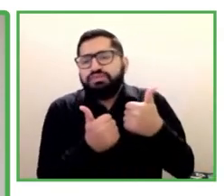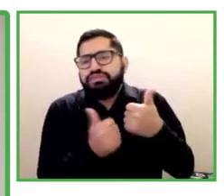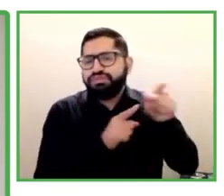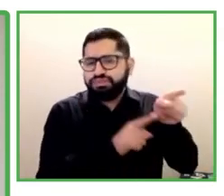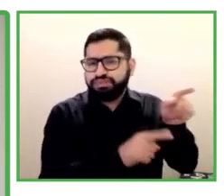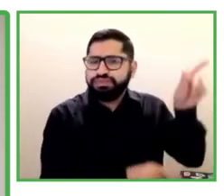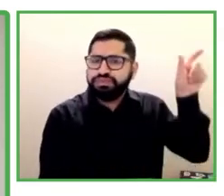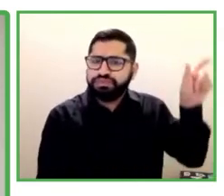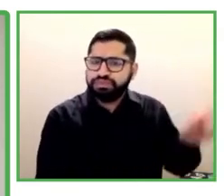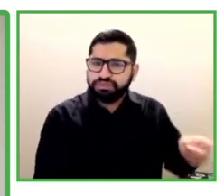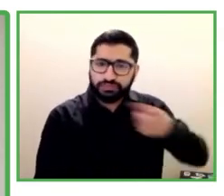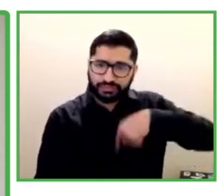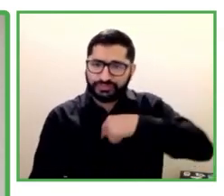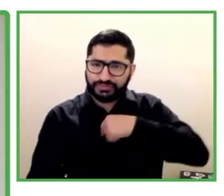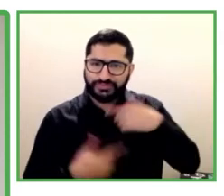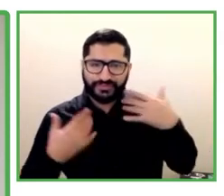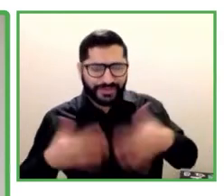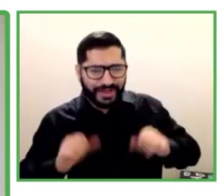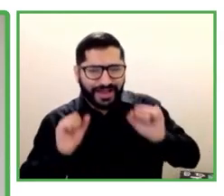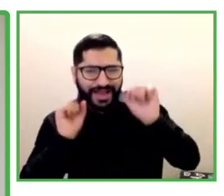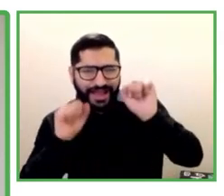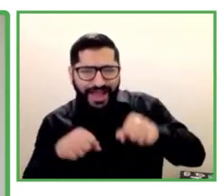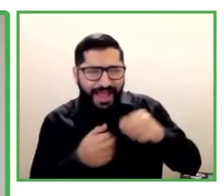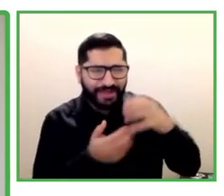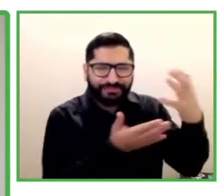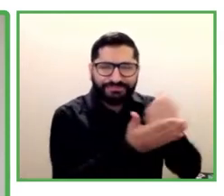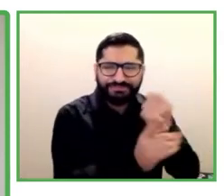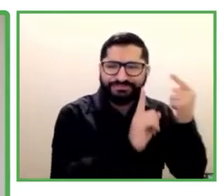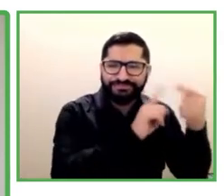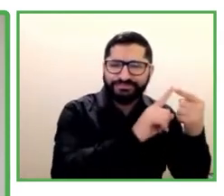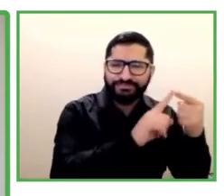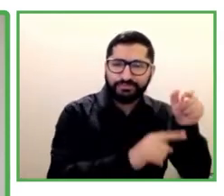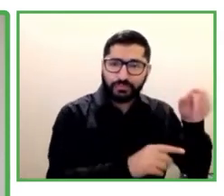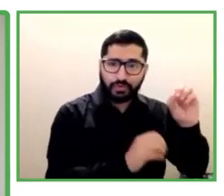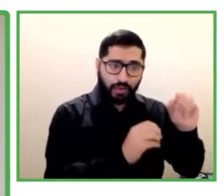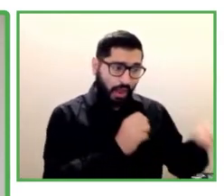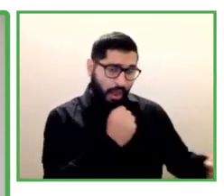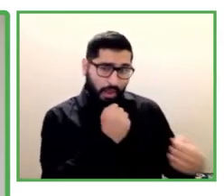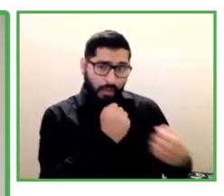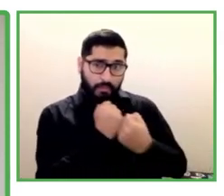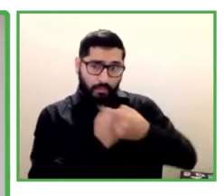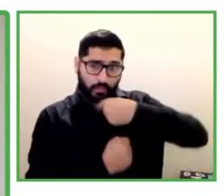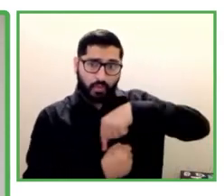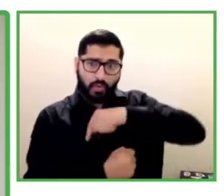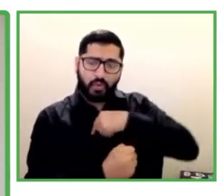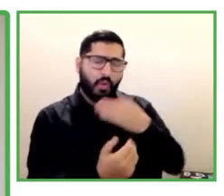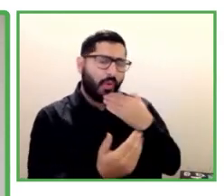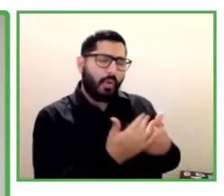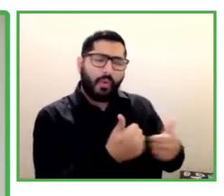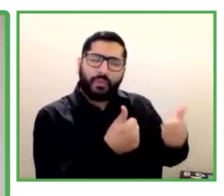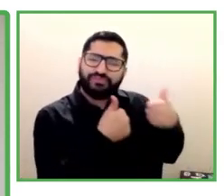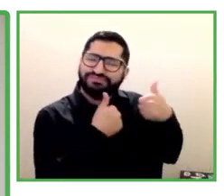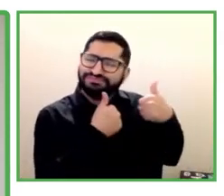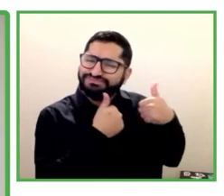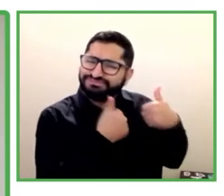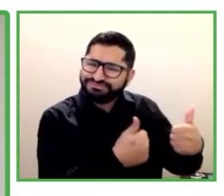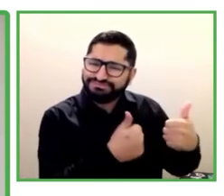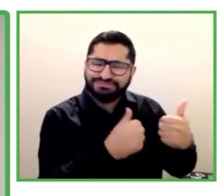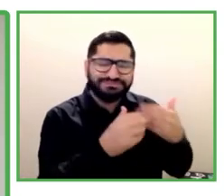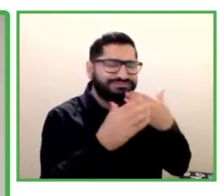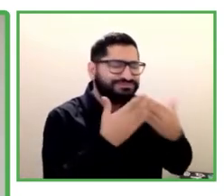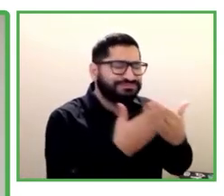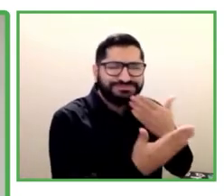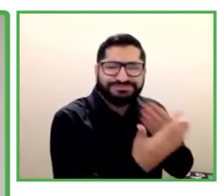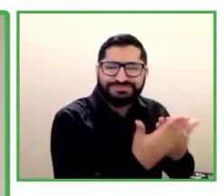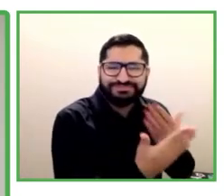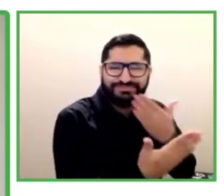apoyo extremadamente útil. Así es que estamos muy agradecidos por todo tu trabajo con Ciro Project y